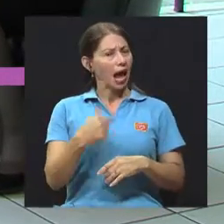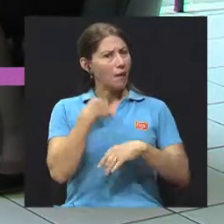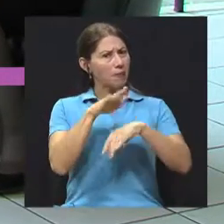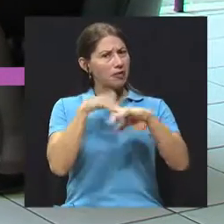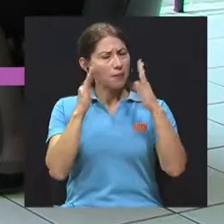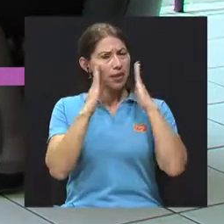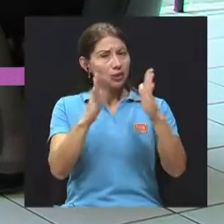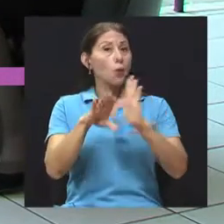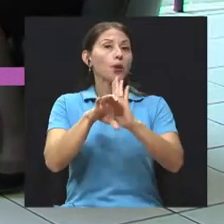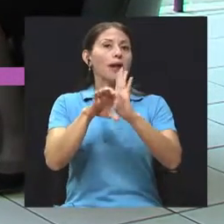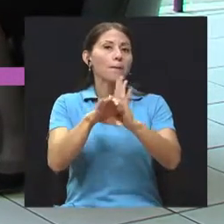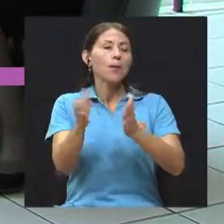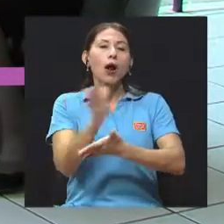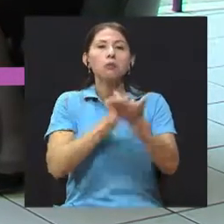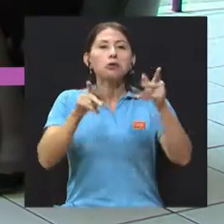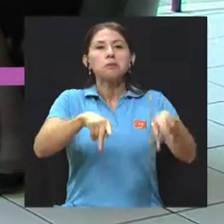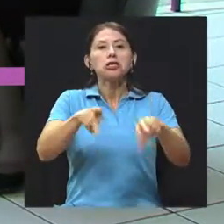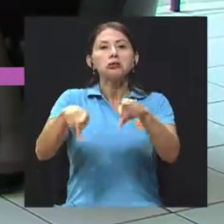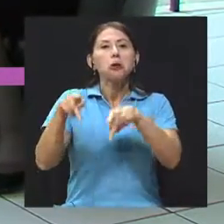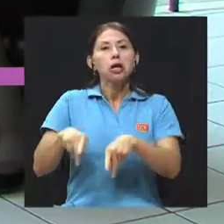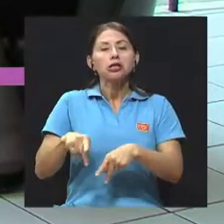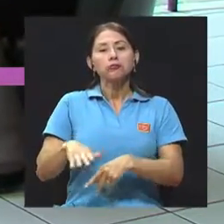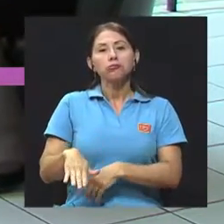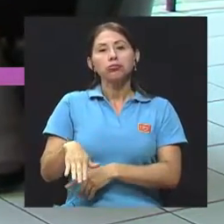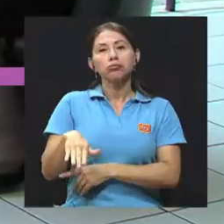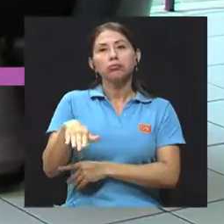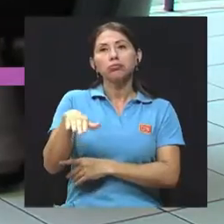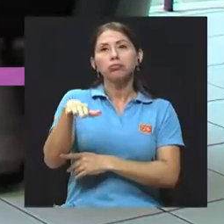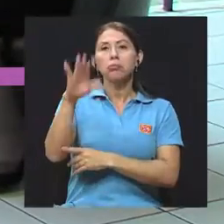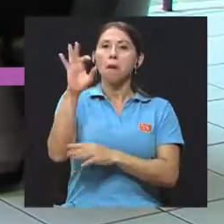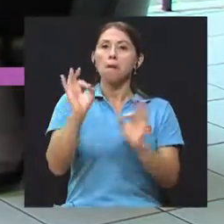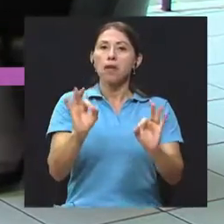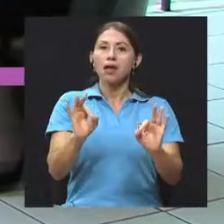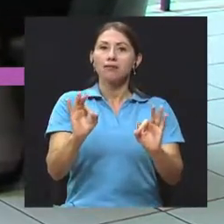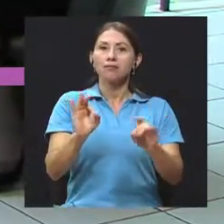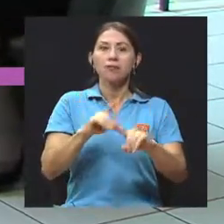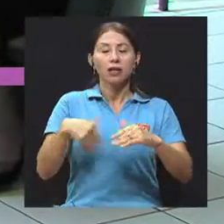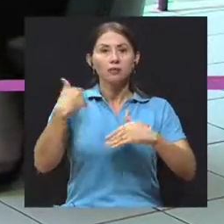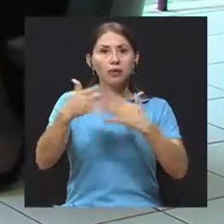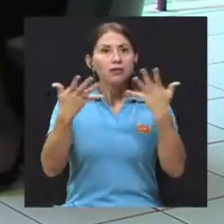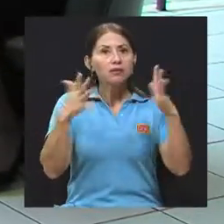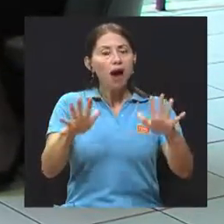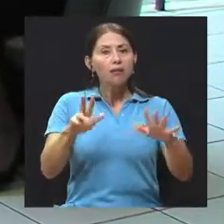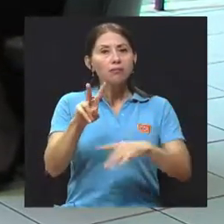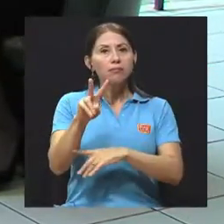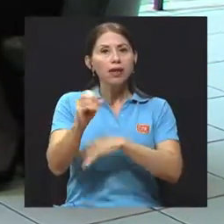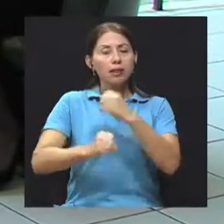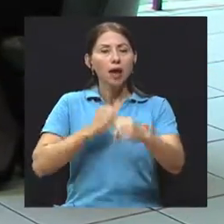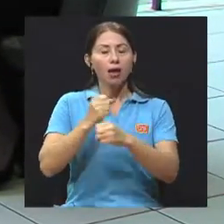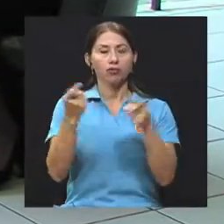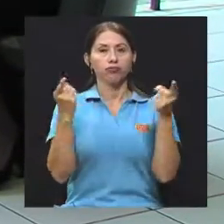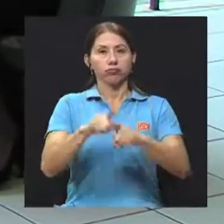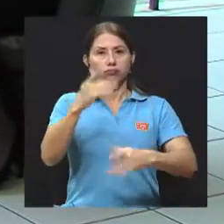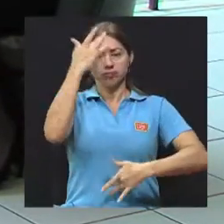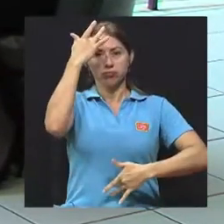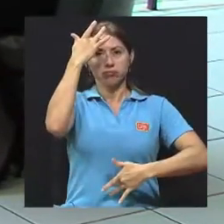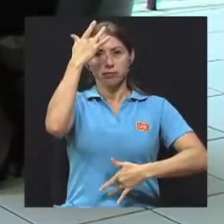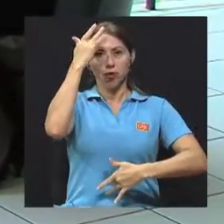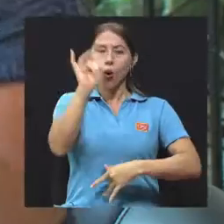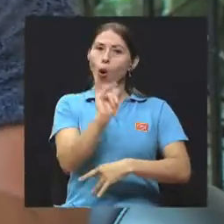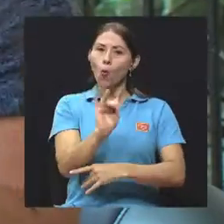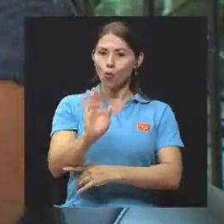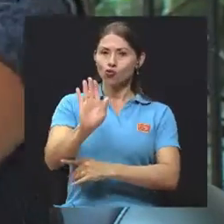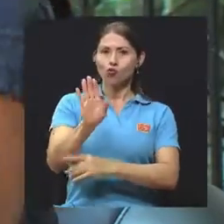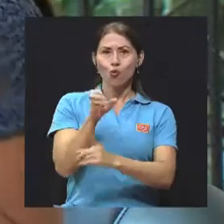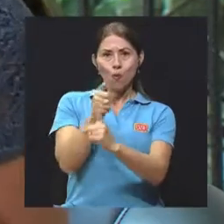bien, por ejemplo, durante sus primeros años de vida, los 20 años que usted mencionaba, el caso doctor, ya aparezca con este desorden, como que su propio cuerpo